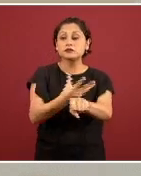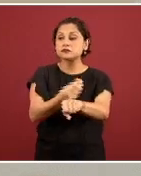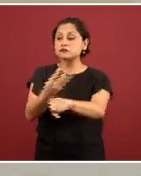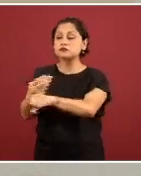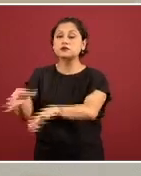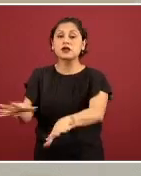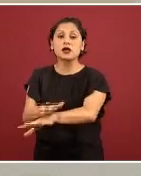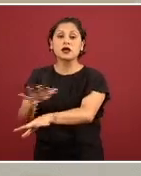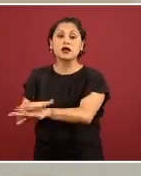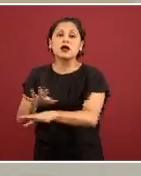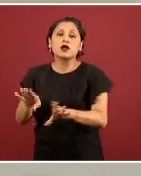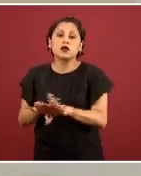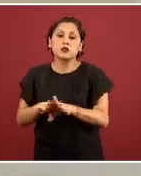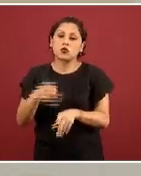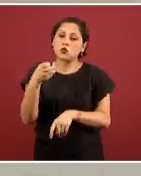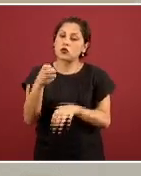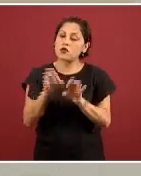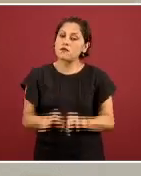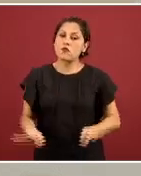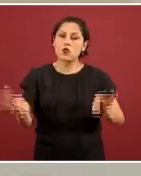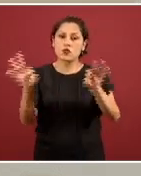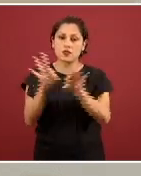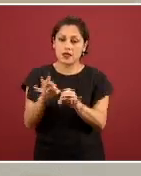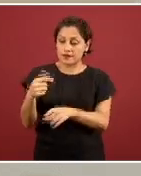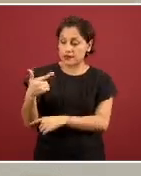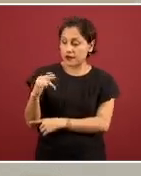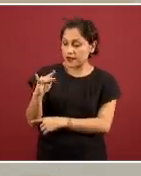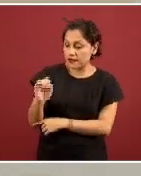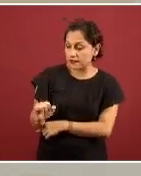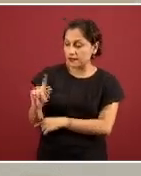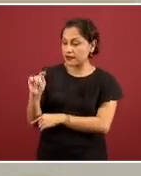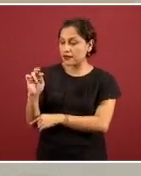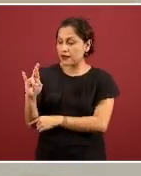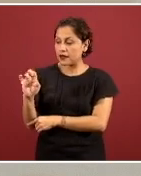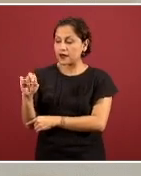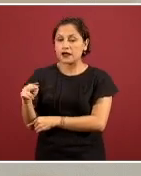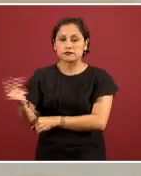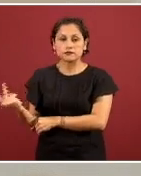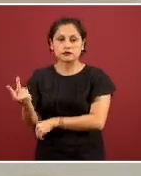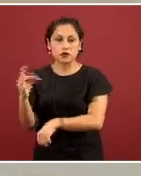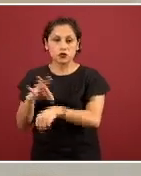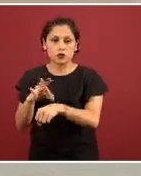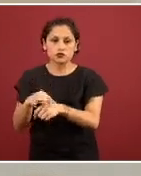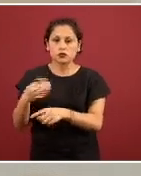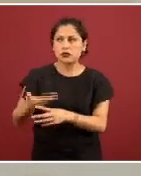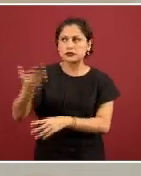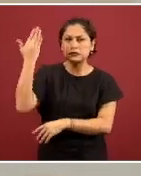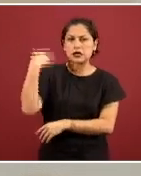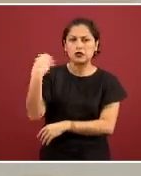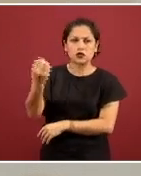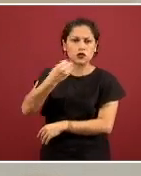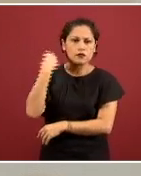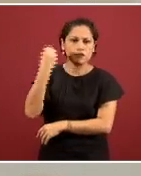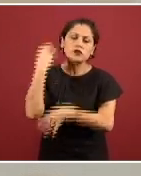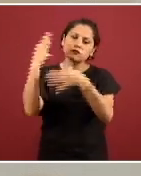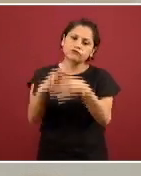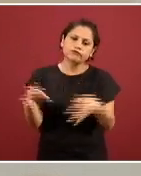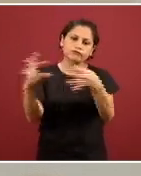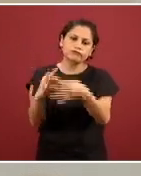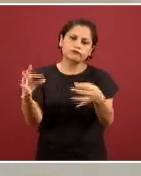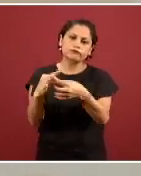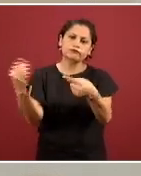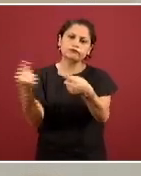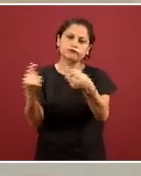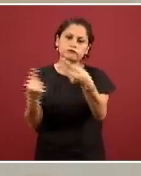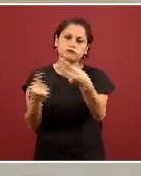doctor López-Gatell y el doctor Reyes Terán en diversas conferencias de prensa. En este lineamiento lo que